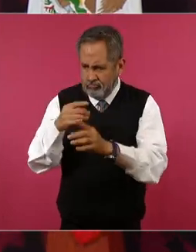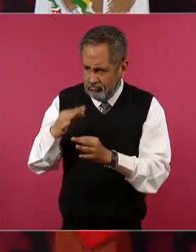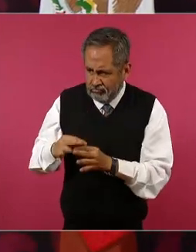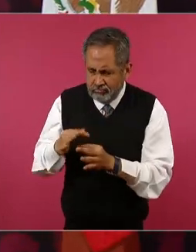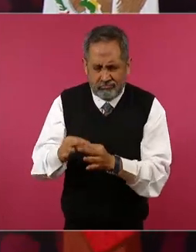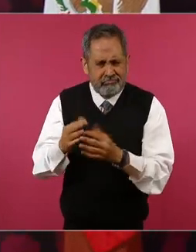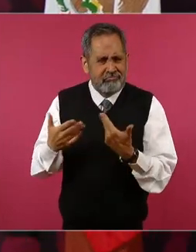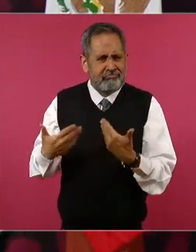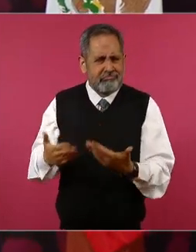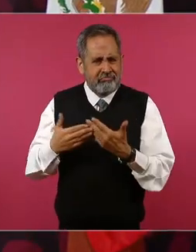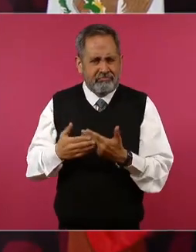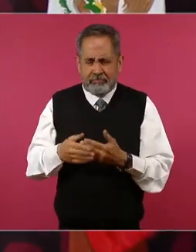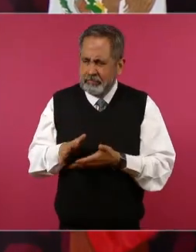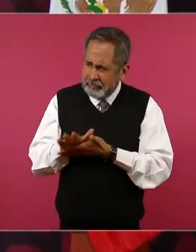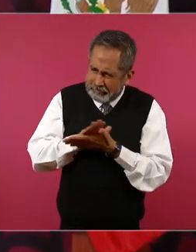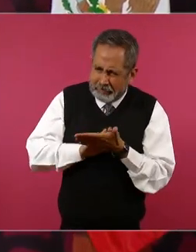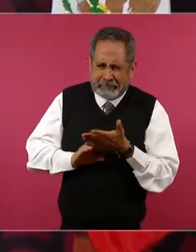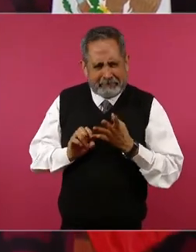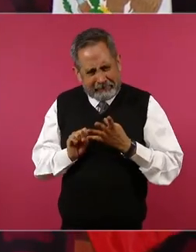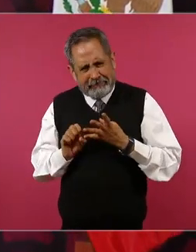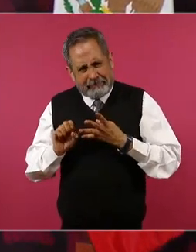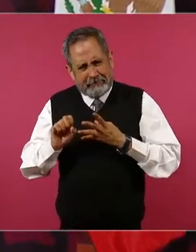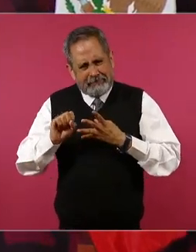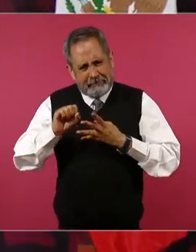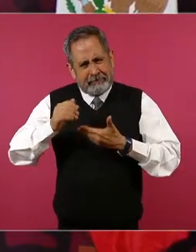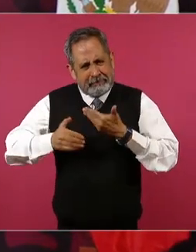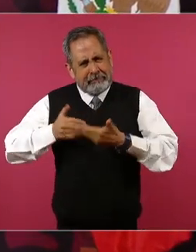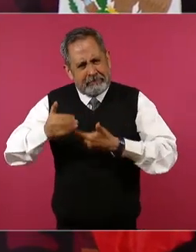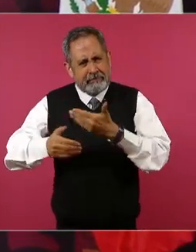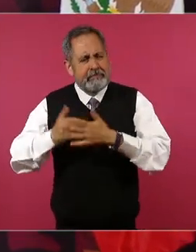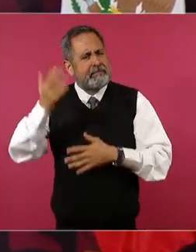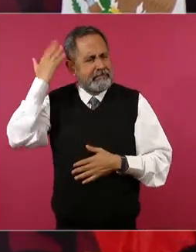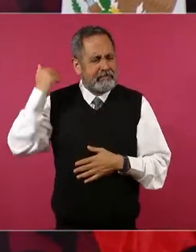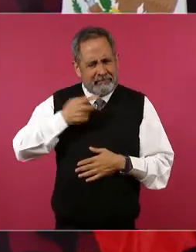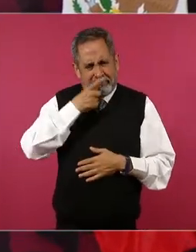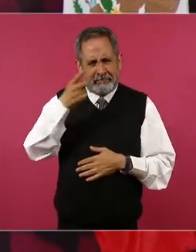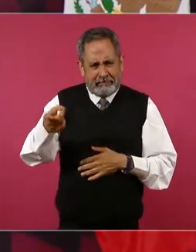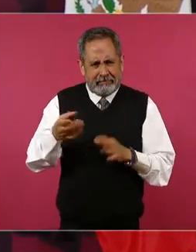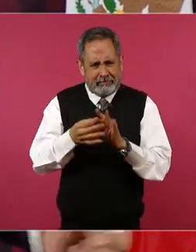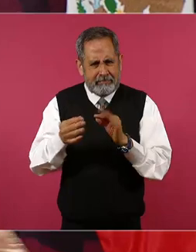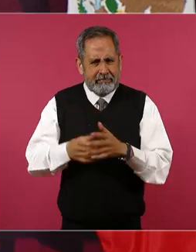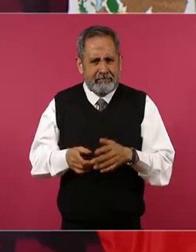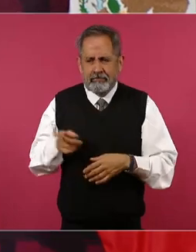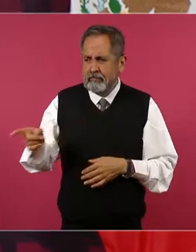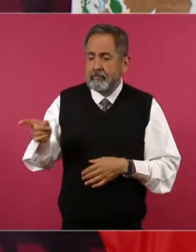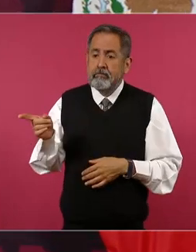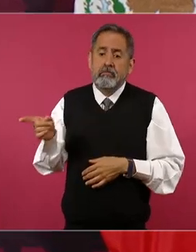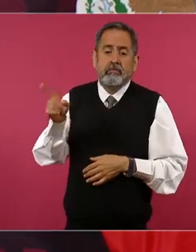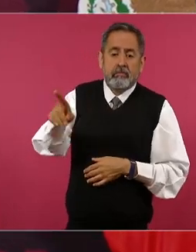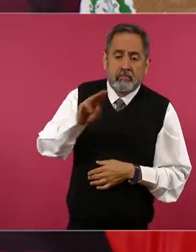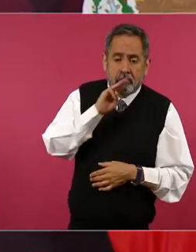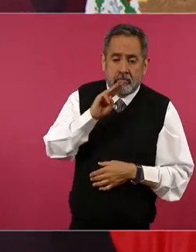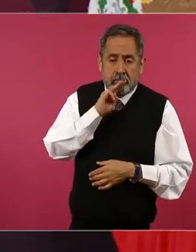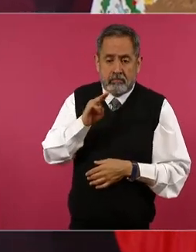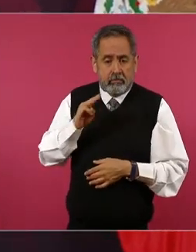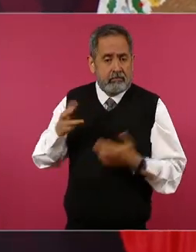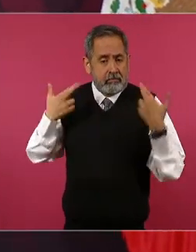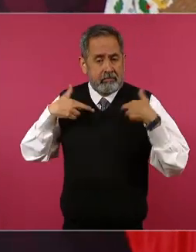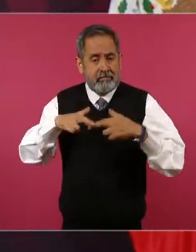que viene de abajo ya lo comenté en una ocasión hija de una maestra rural